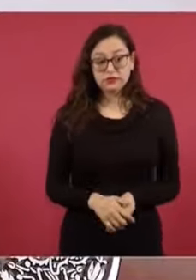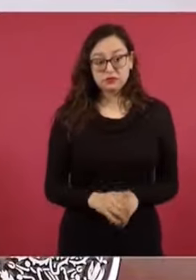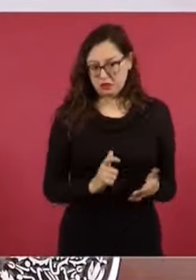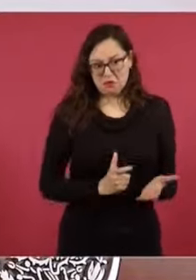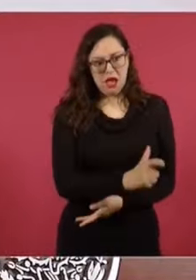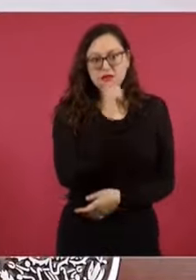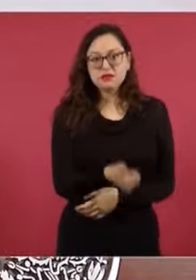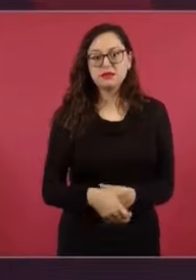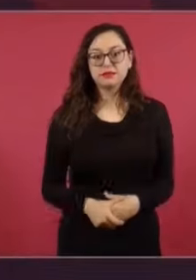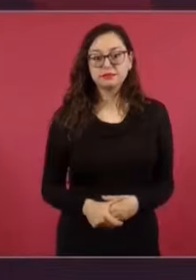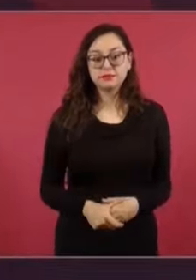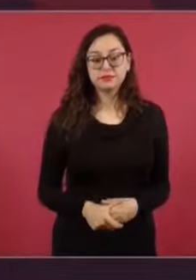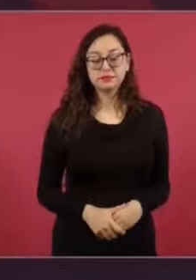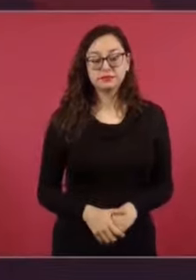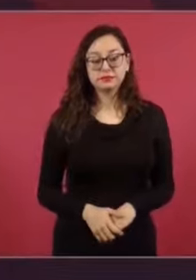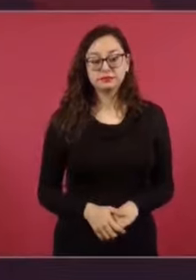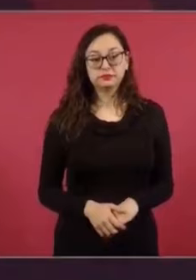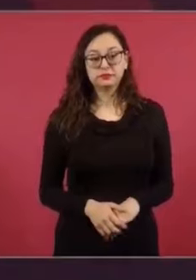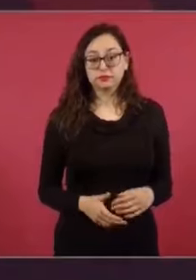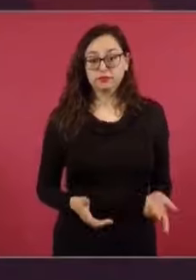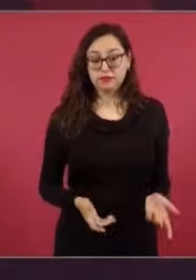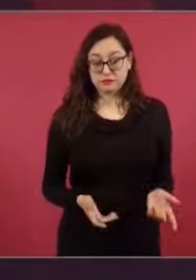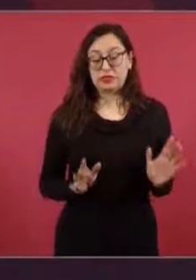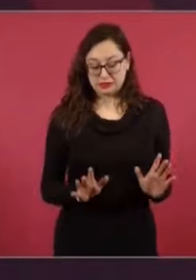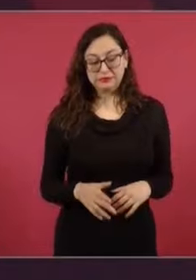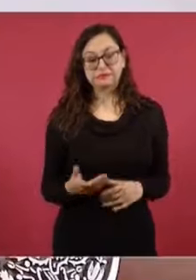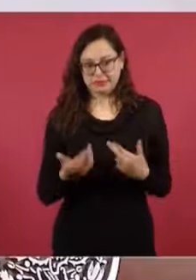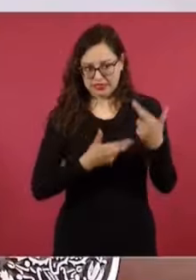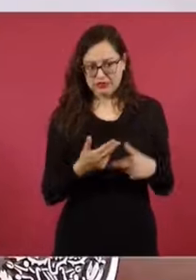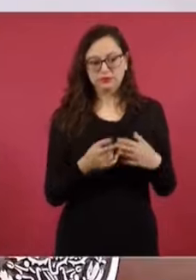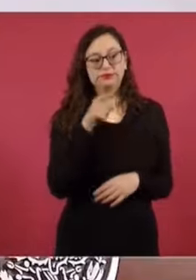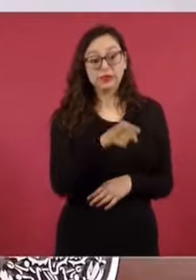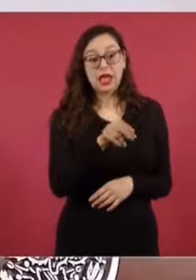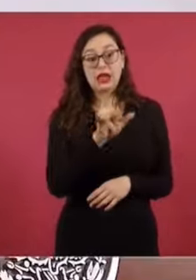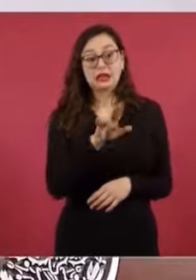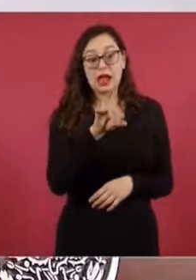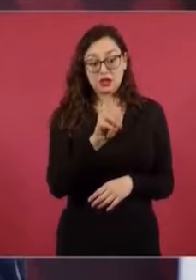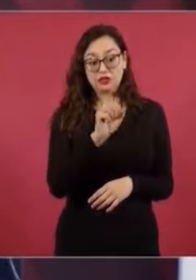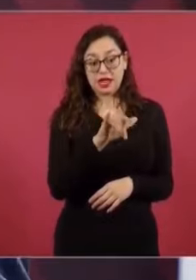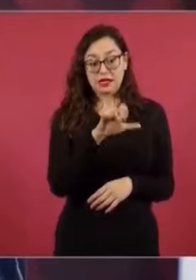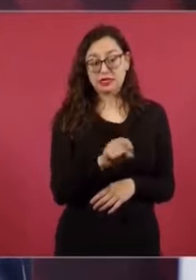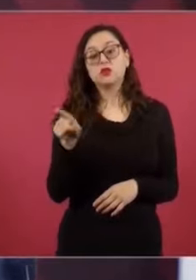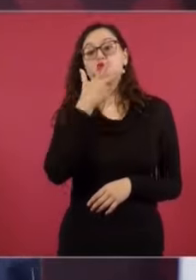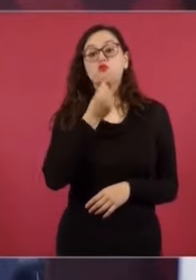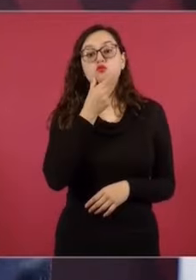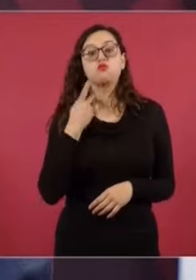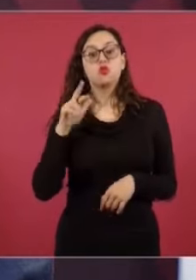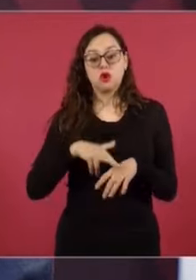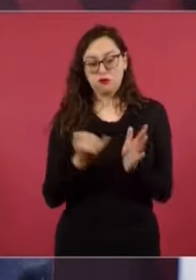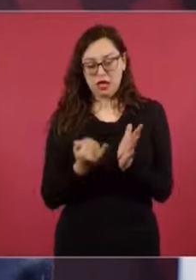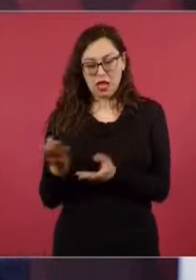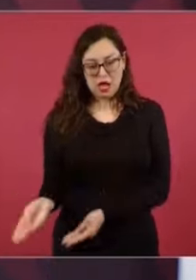Cuando fue a verlo el procurador fiscal a Salinas Bliego y le dijo que no, que no aceptaba,